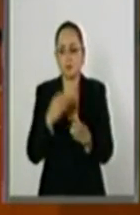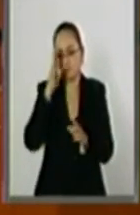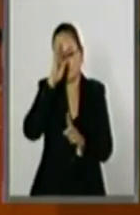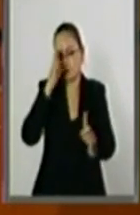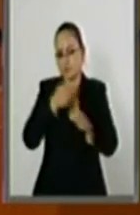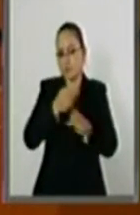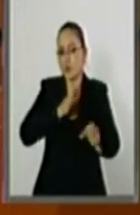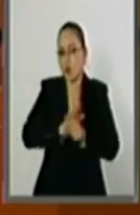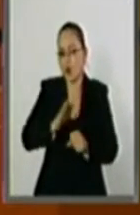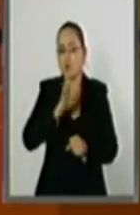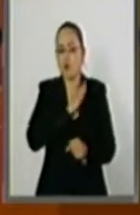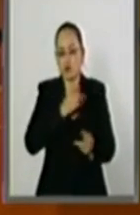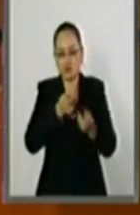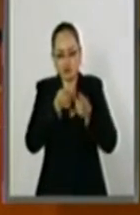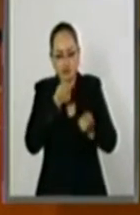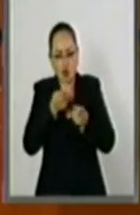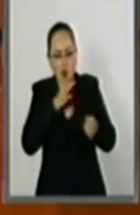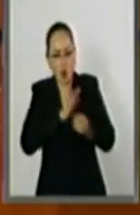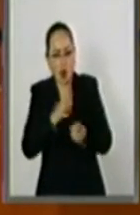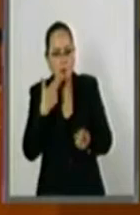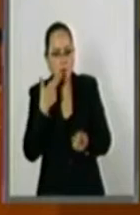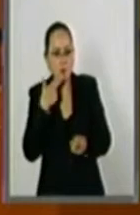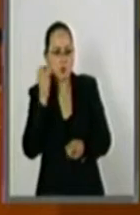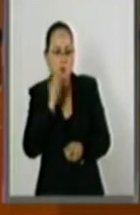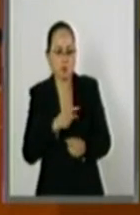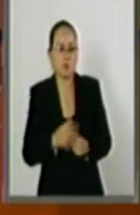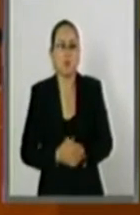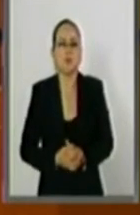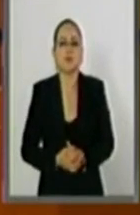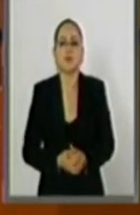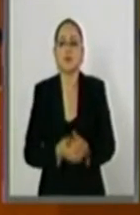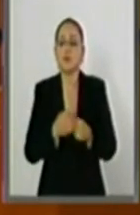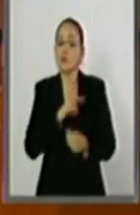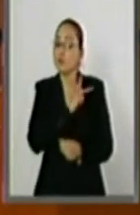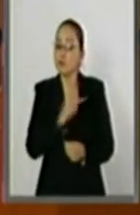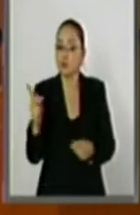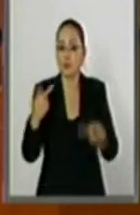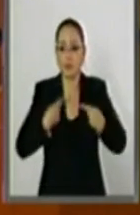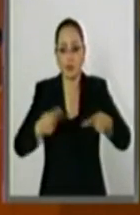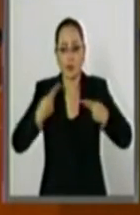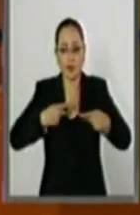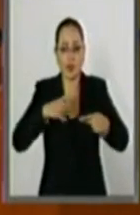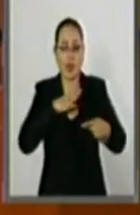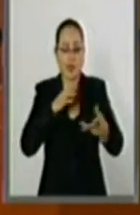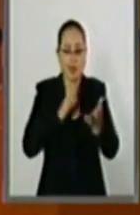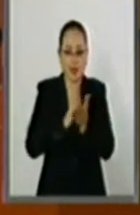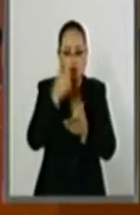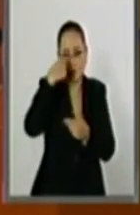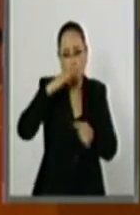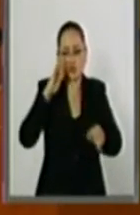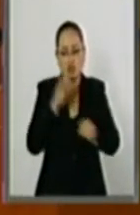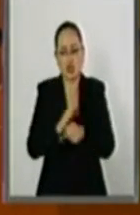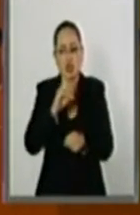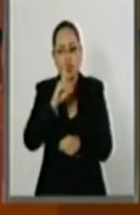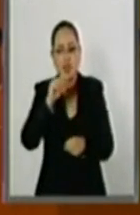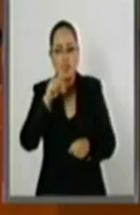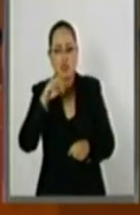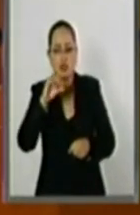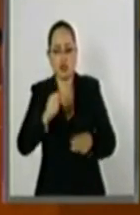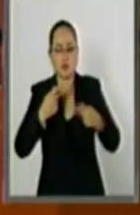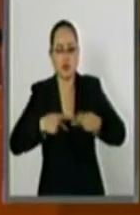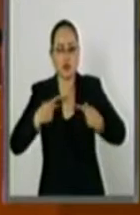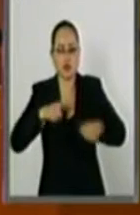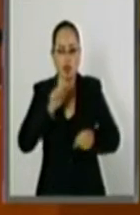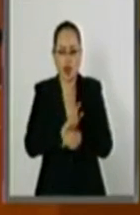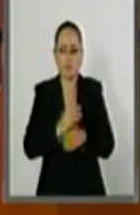finalidad de regular su debido tratamiento. Garantizar que toda persona puede ejercer el derecho a la protección de los datos personales.